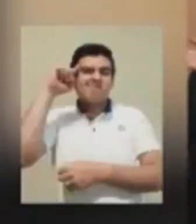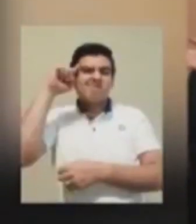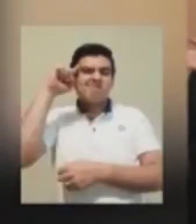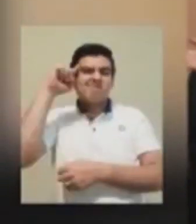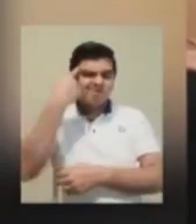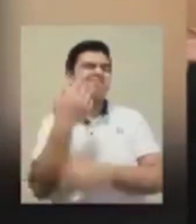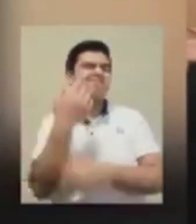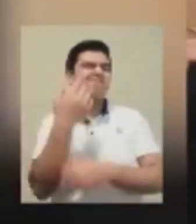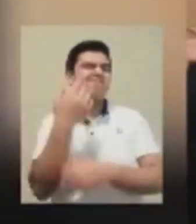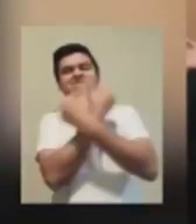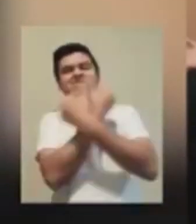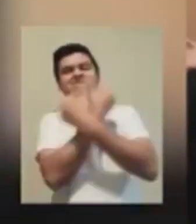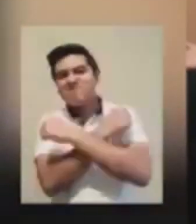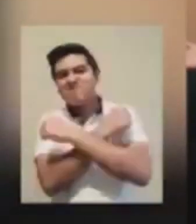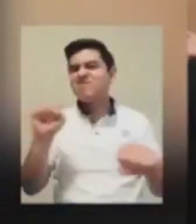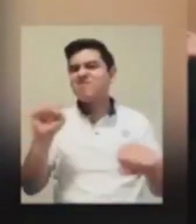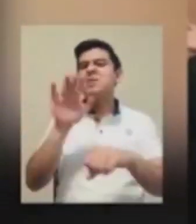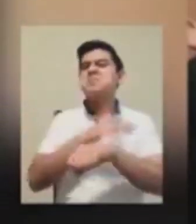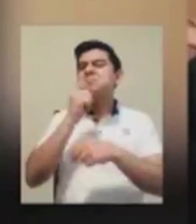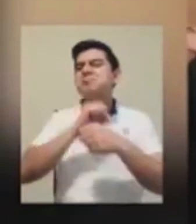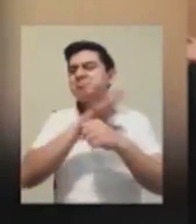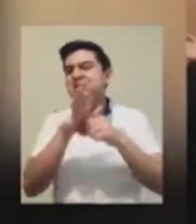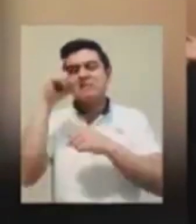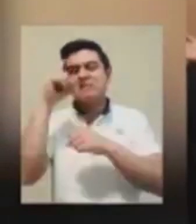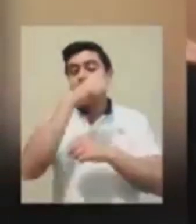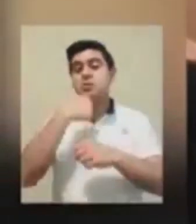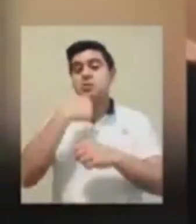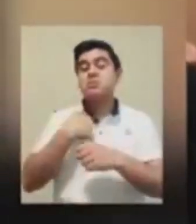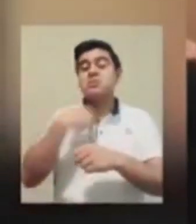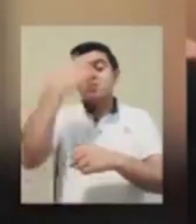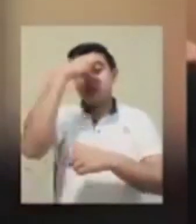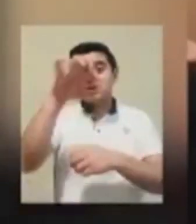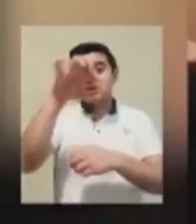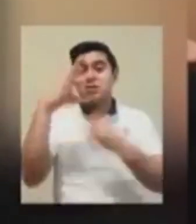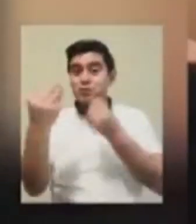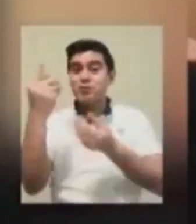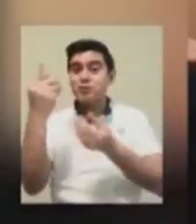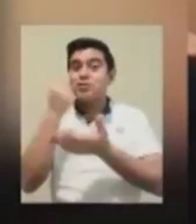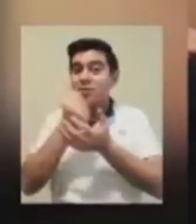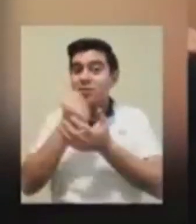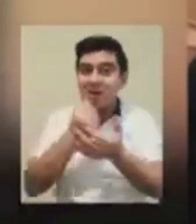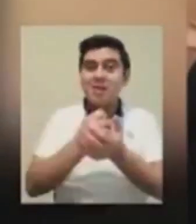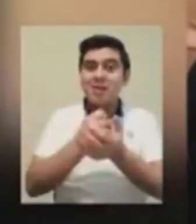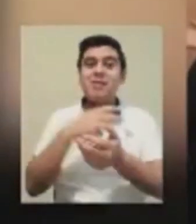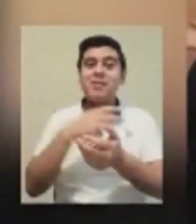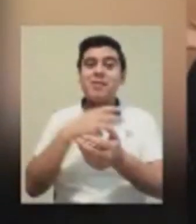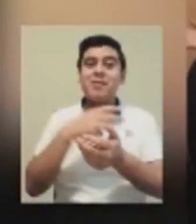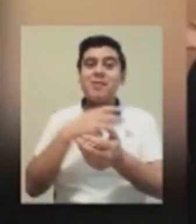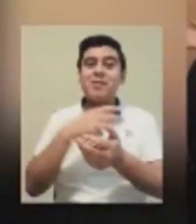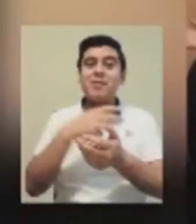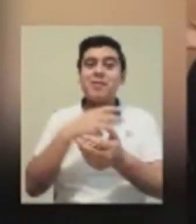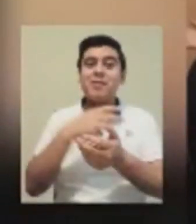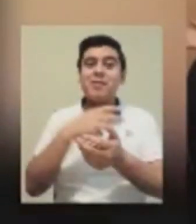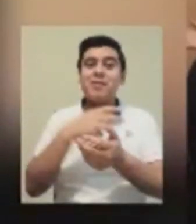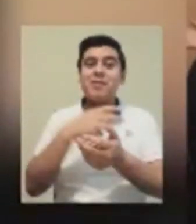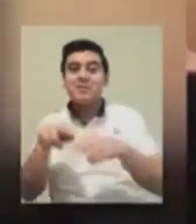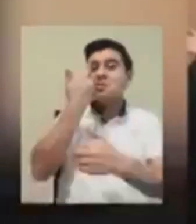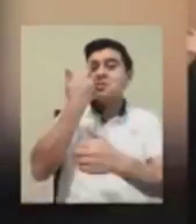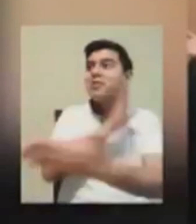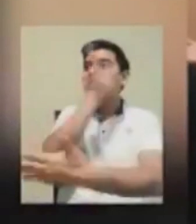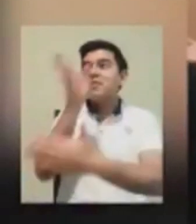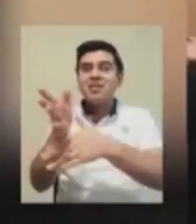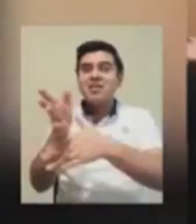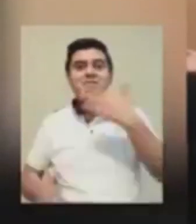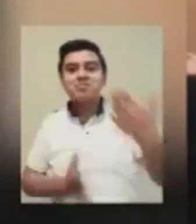por esta enfermedad. Extraño salir y a mis amigos y maestros y abuelos y a terapia y a